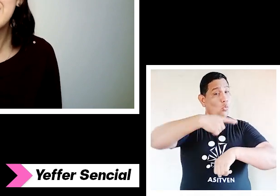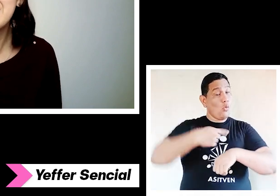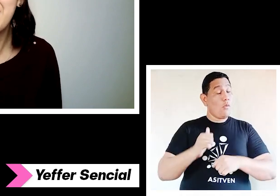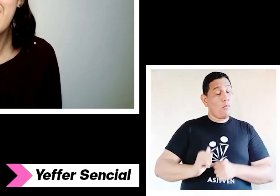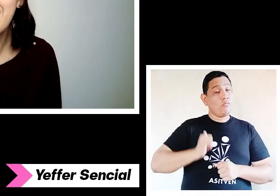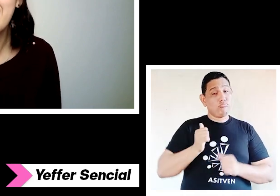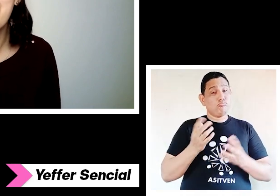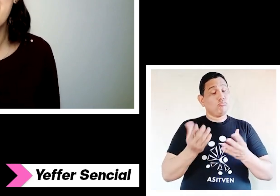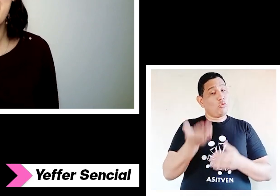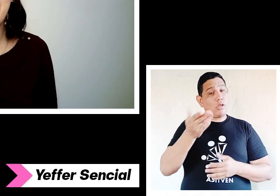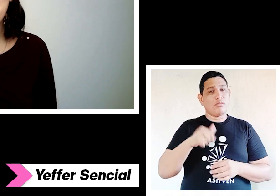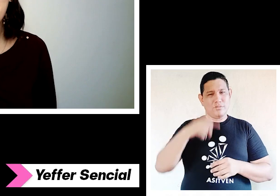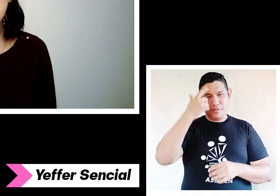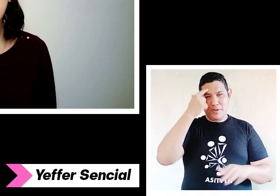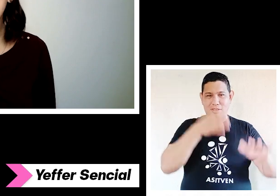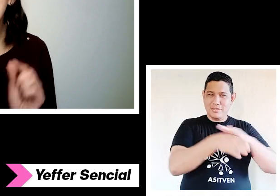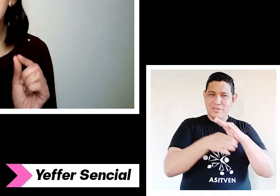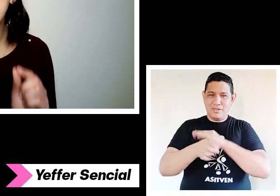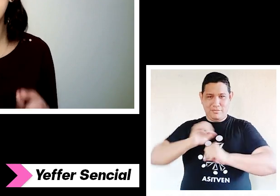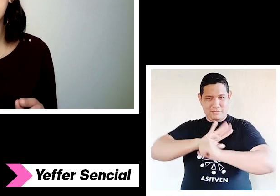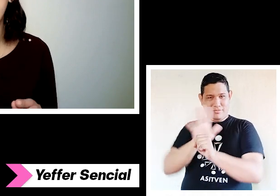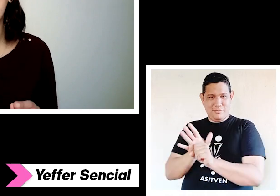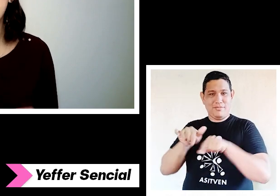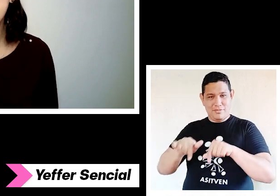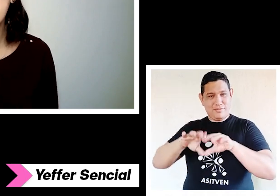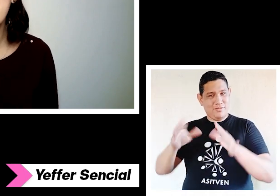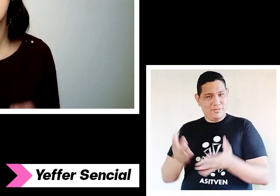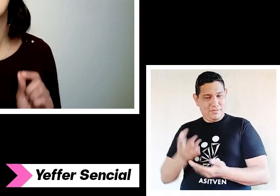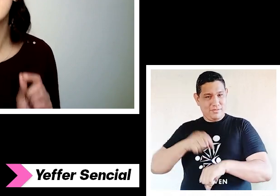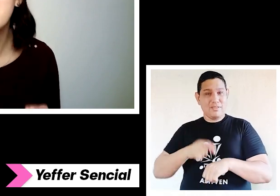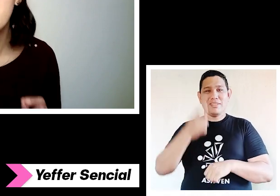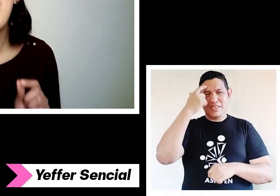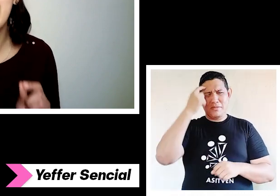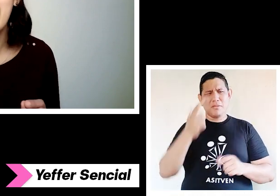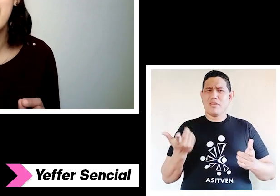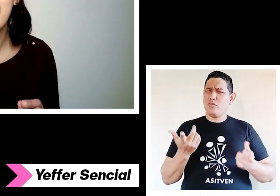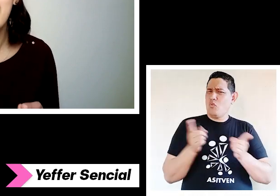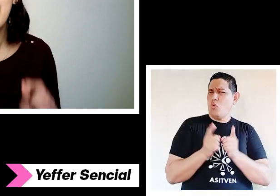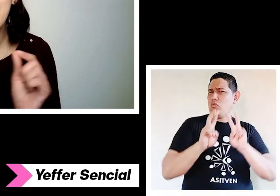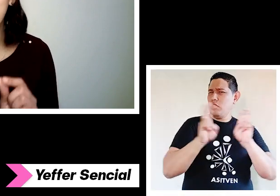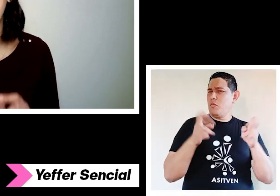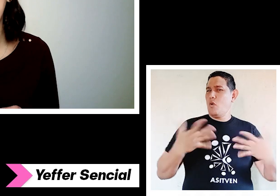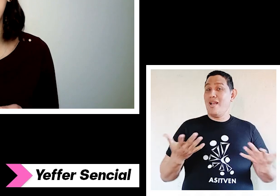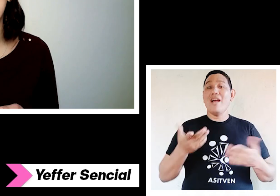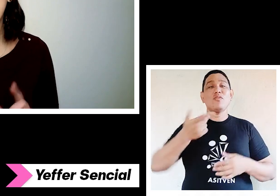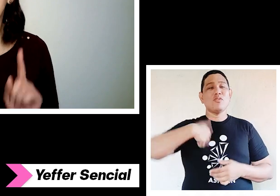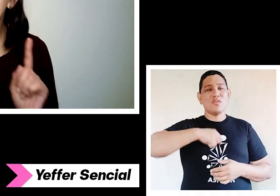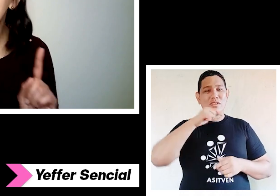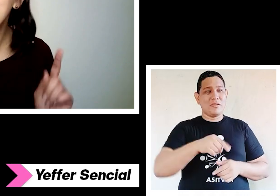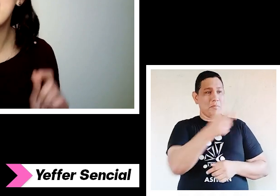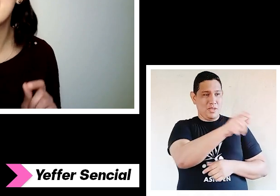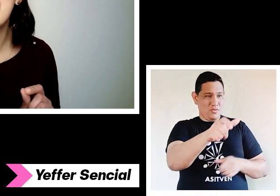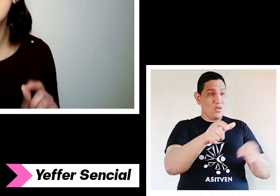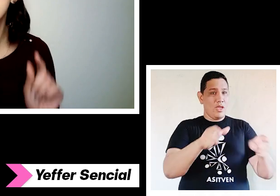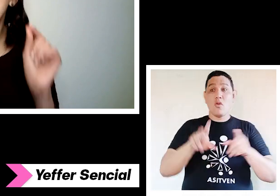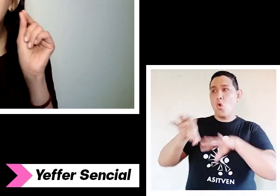que ver con la accesibilidad en tiempos de pandemia y un caso muy específico que tiene que ver con la atención al cliente en estos momentos. No